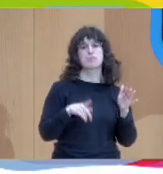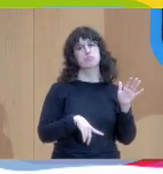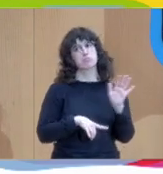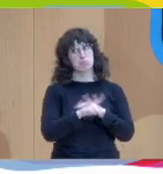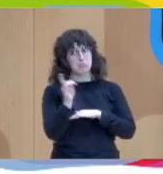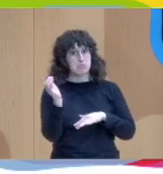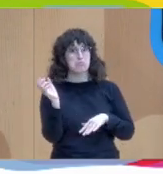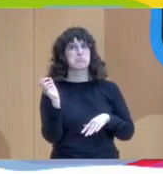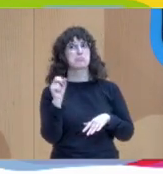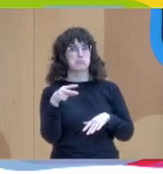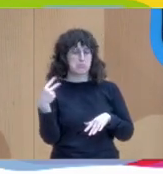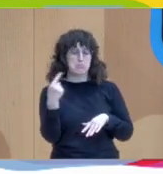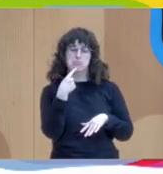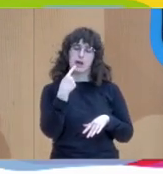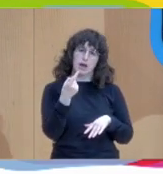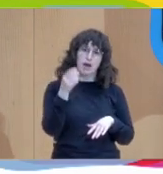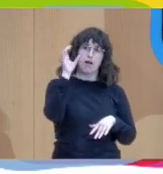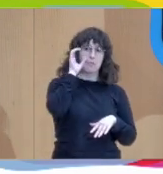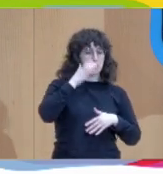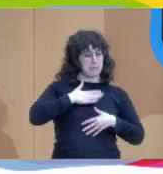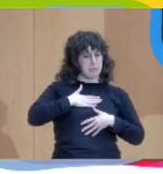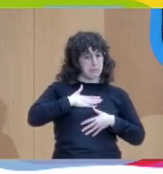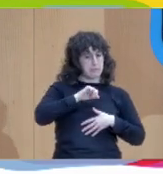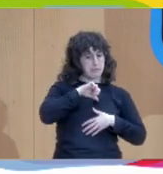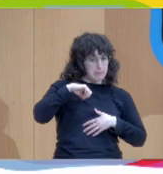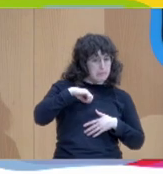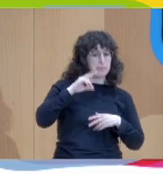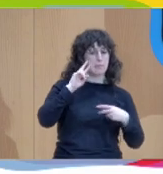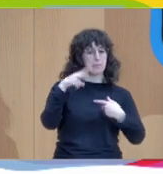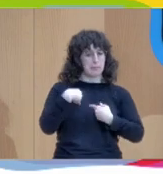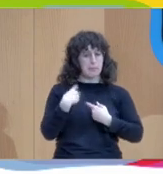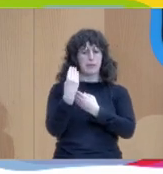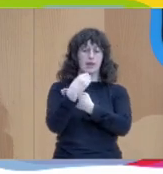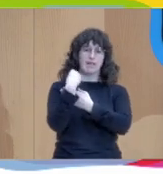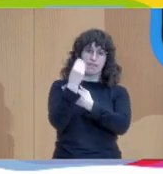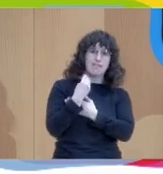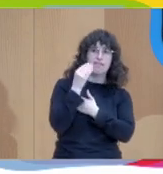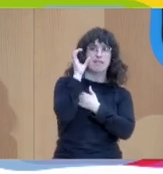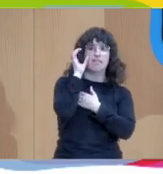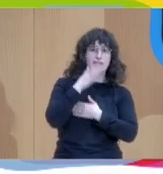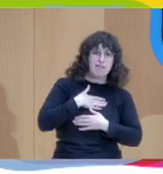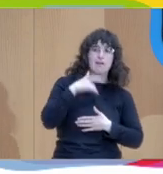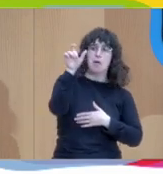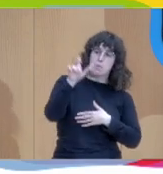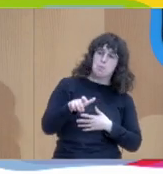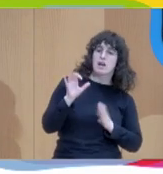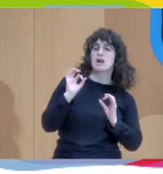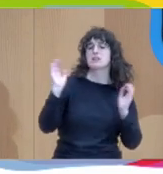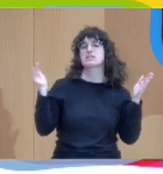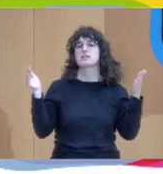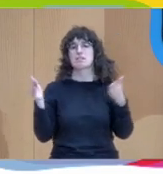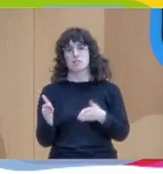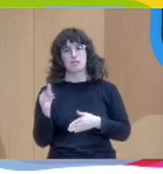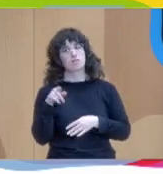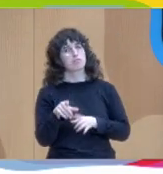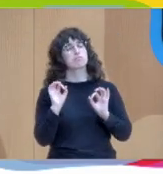sentido escuchadas, que han sido respetadas, que ha sido un espacio de cuidado y que ponemos a la persona en el centro, que creo que es lo más